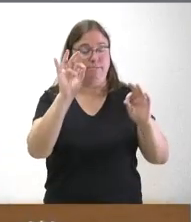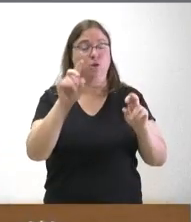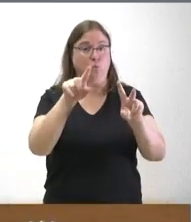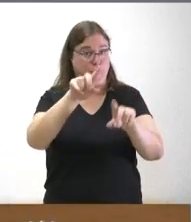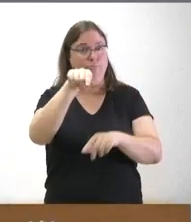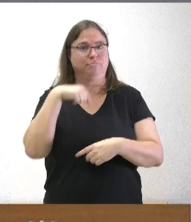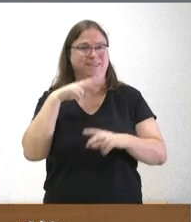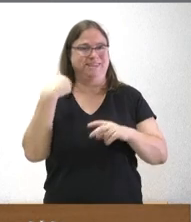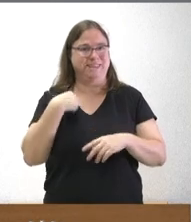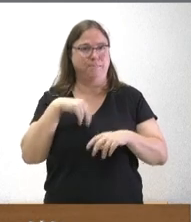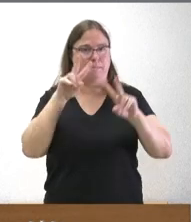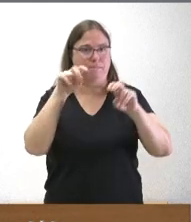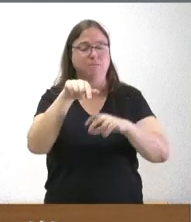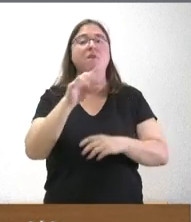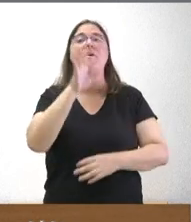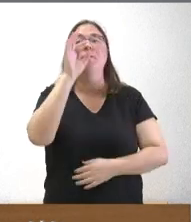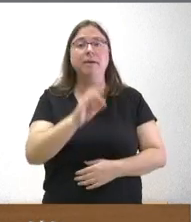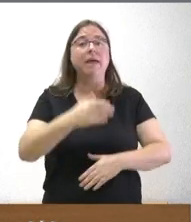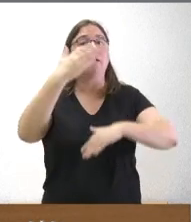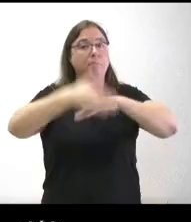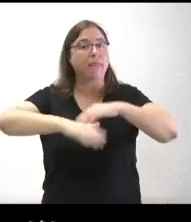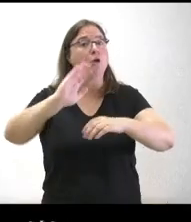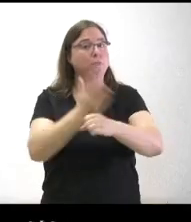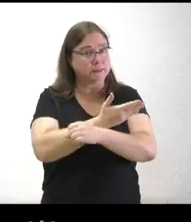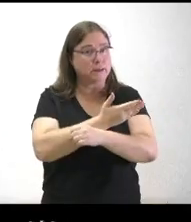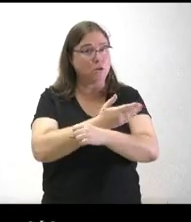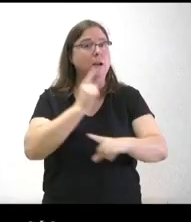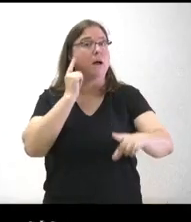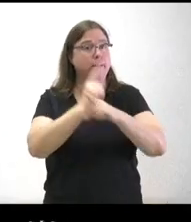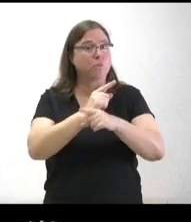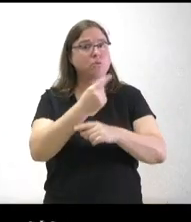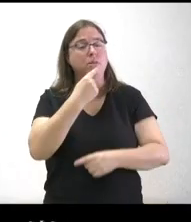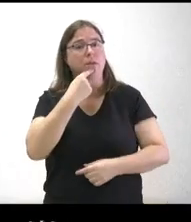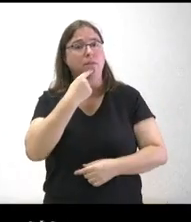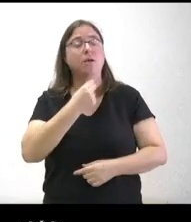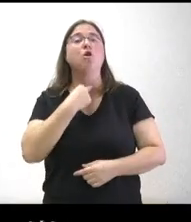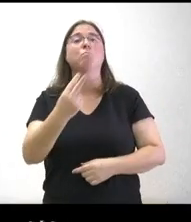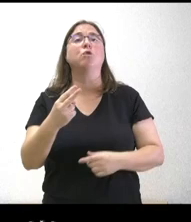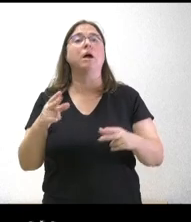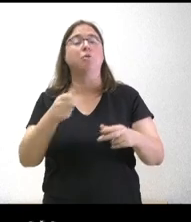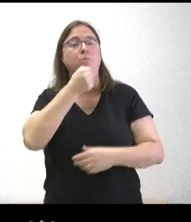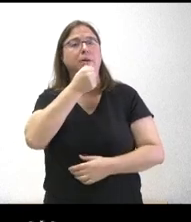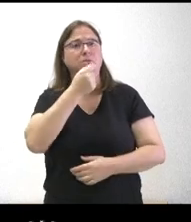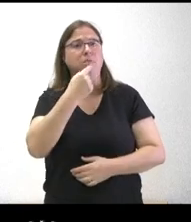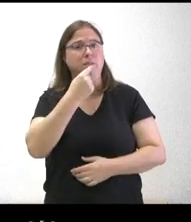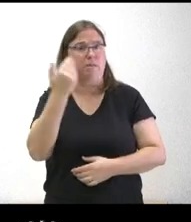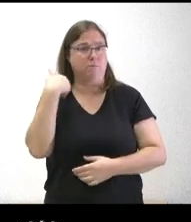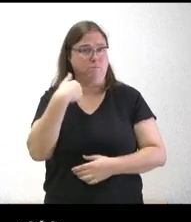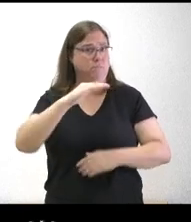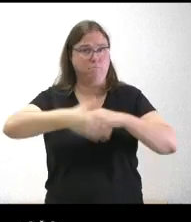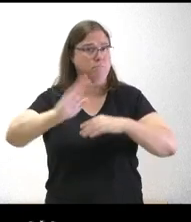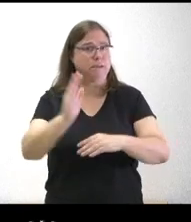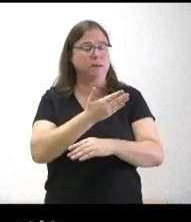asunto es cierto que se había pasado el plazo ya para presentar ese recurso como denunció el portavoz socialista en su intervención